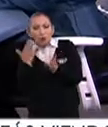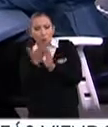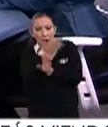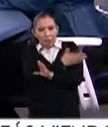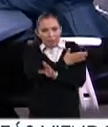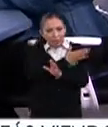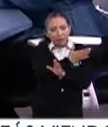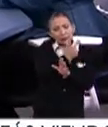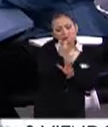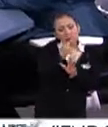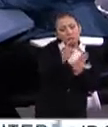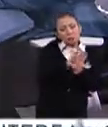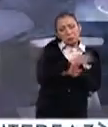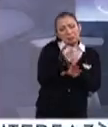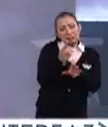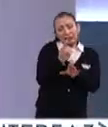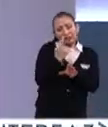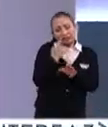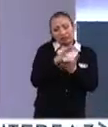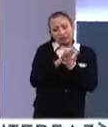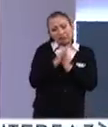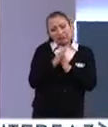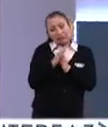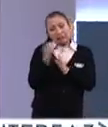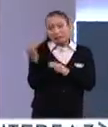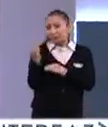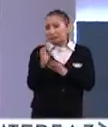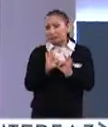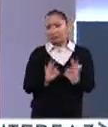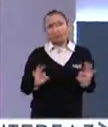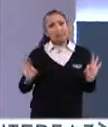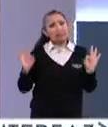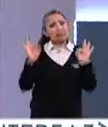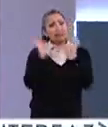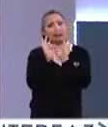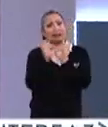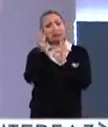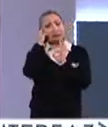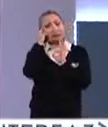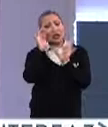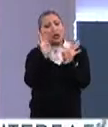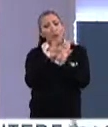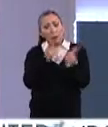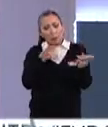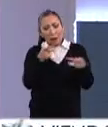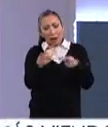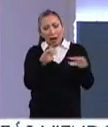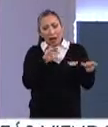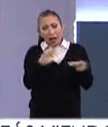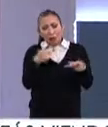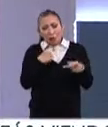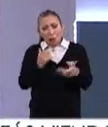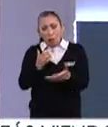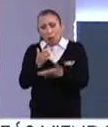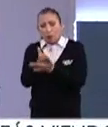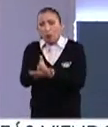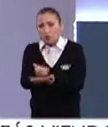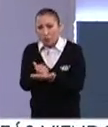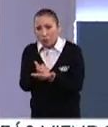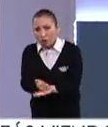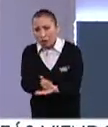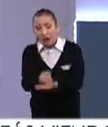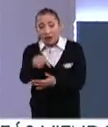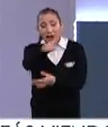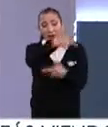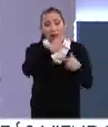históricamente y a darnos cuenta de la importancia de entender cómo planificar estas respuestas. Nuestra